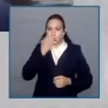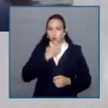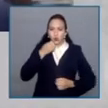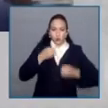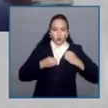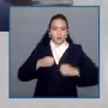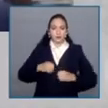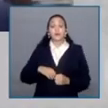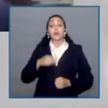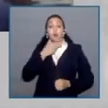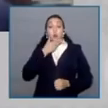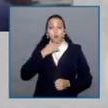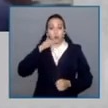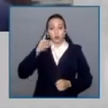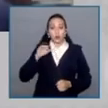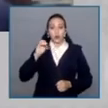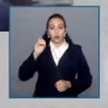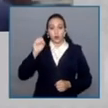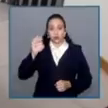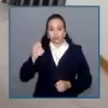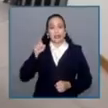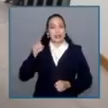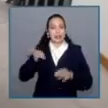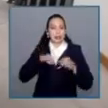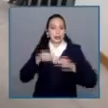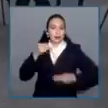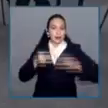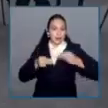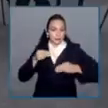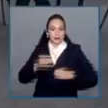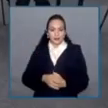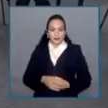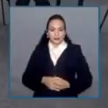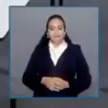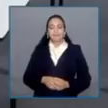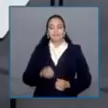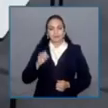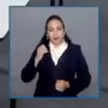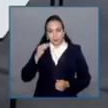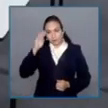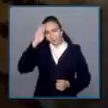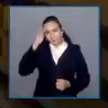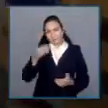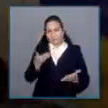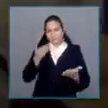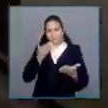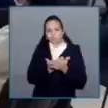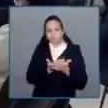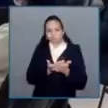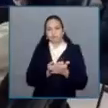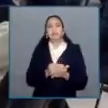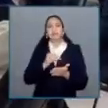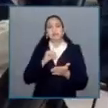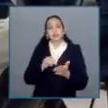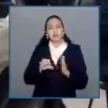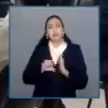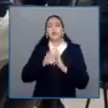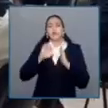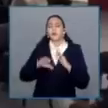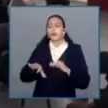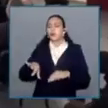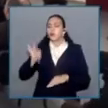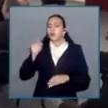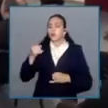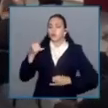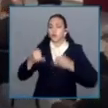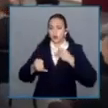González Loyola Pérez, magistrado de Circuito, planteó la necesidad de que las personas que resulten electas, que no sean de carrera